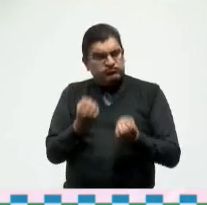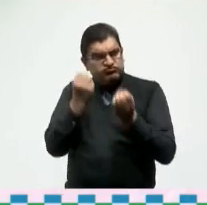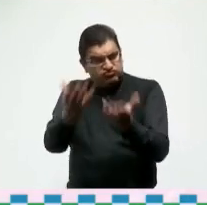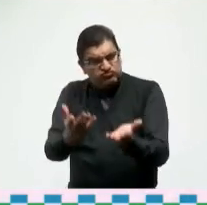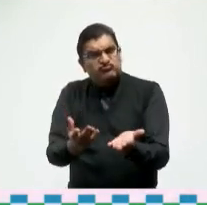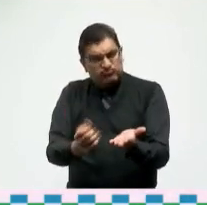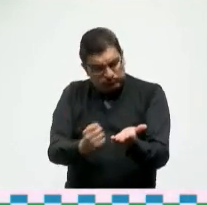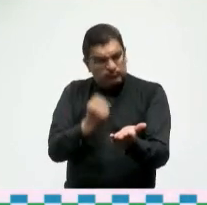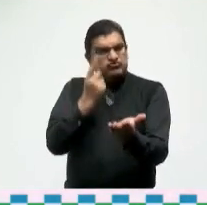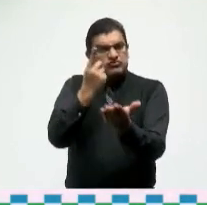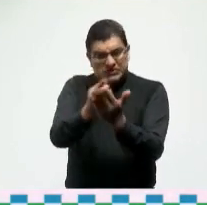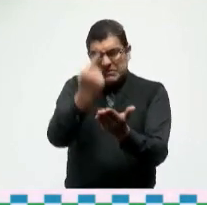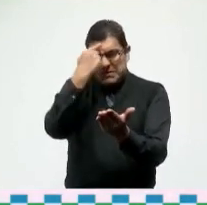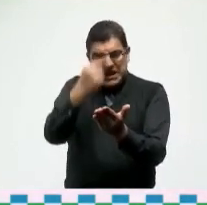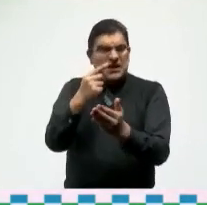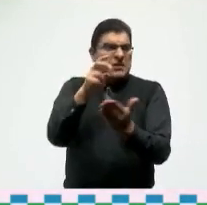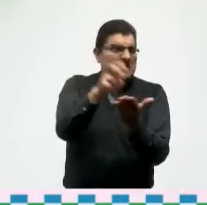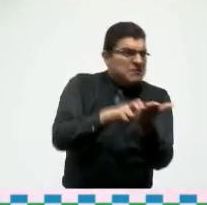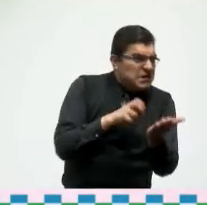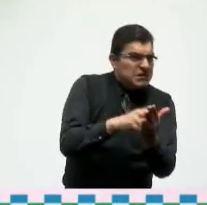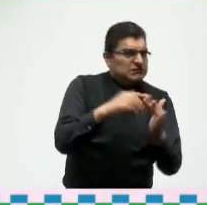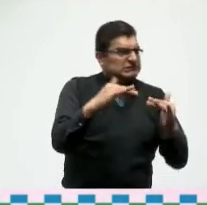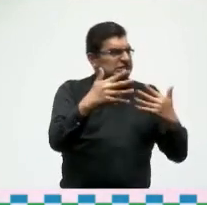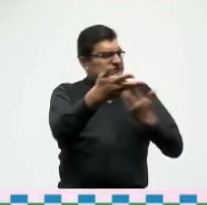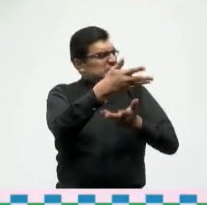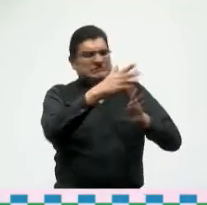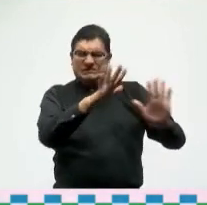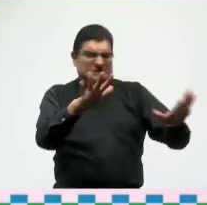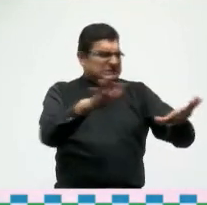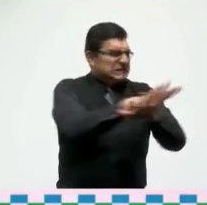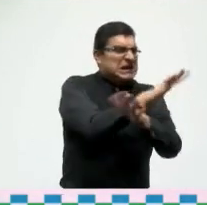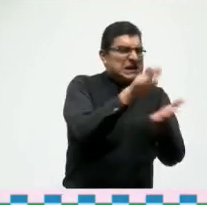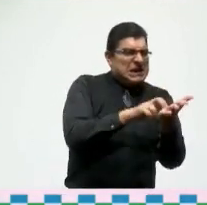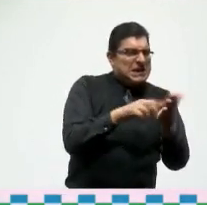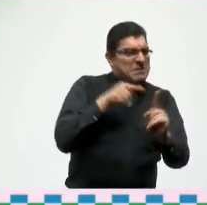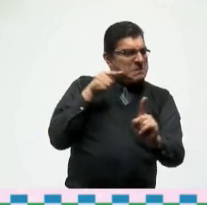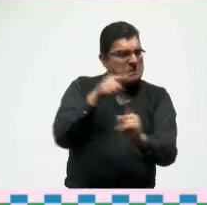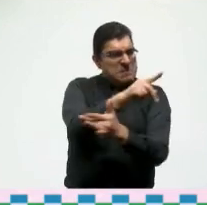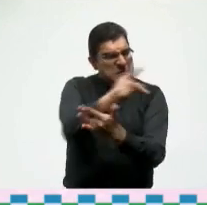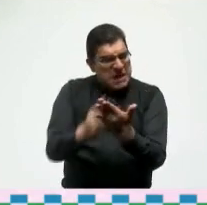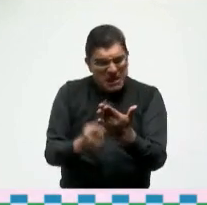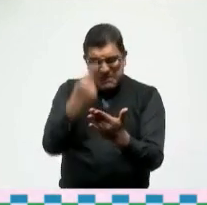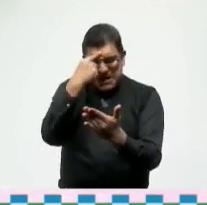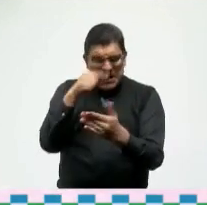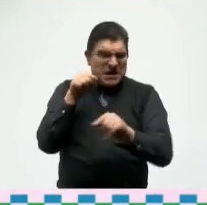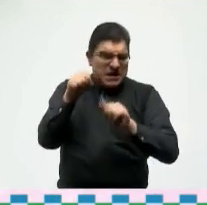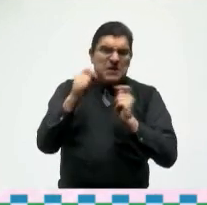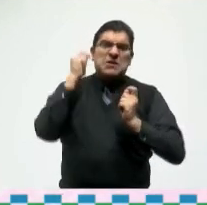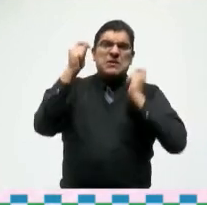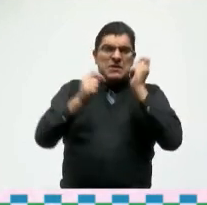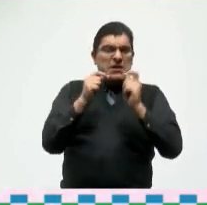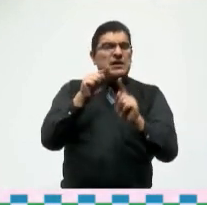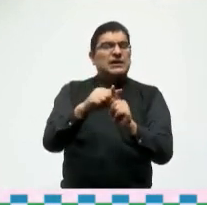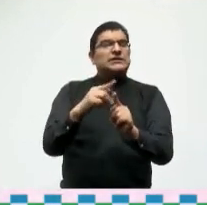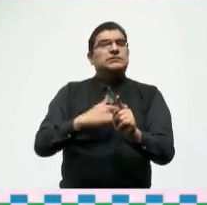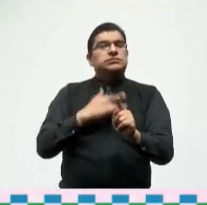presentan para corregir inercias y un modelo turístico con síntomas de agotamiento agotamiento l y ¡Gracias!